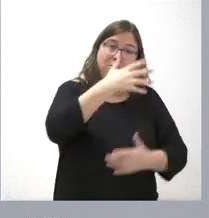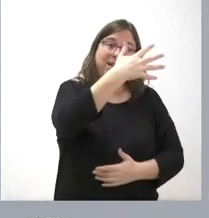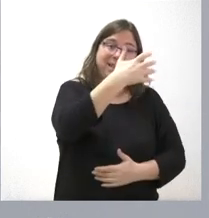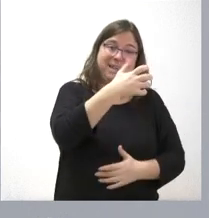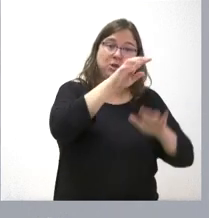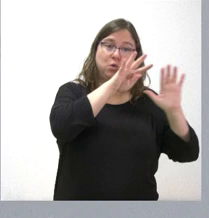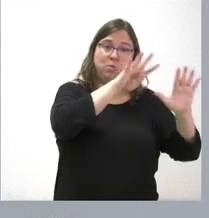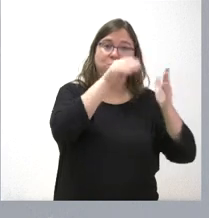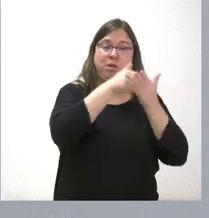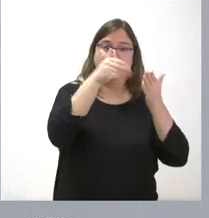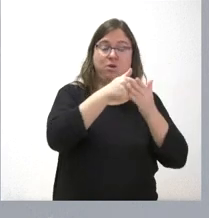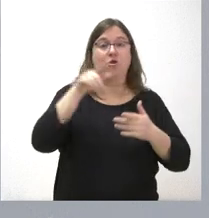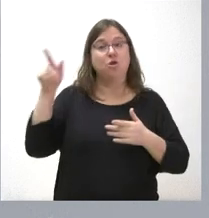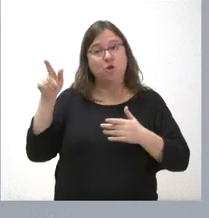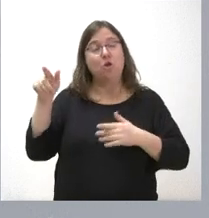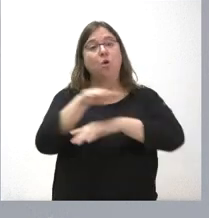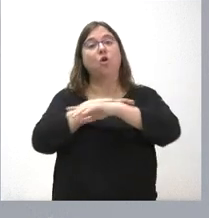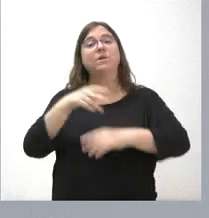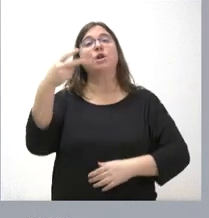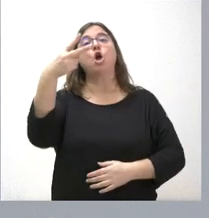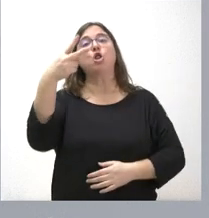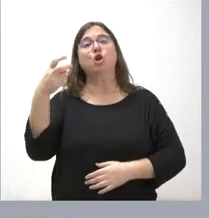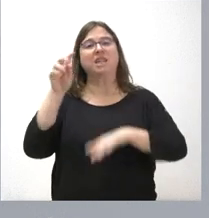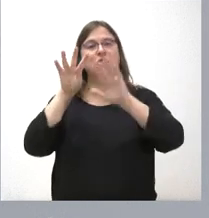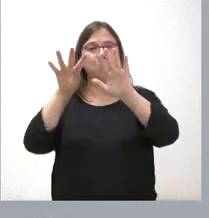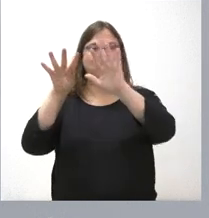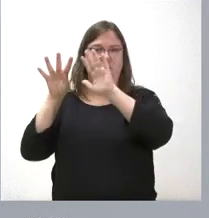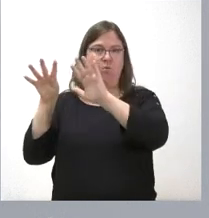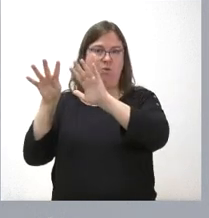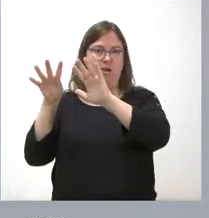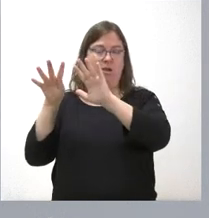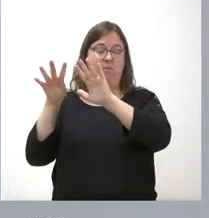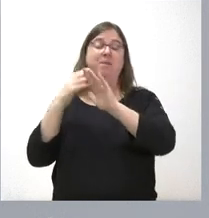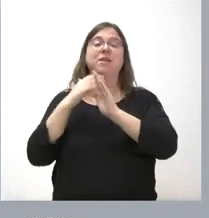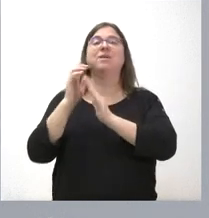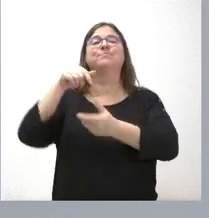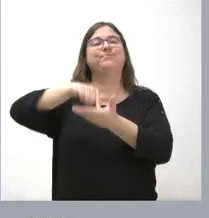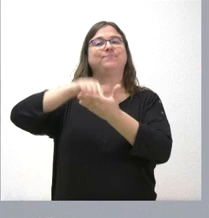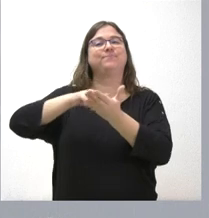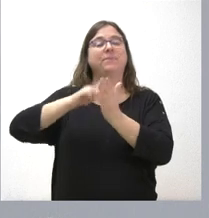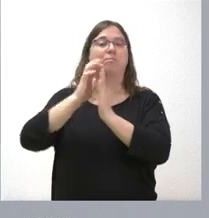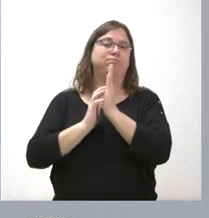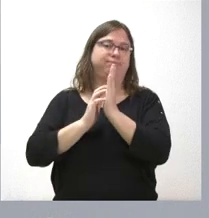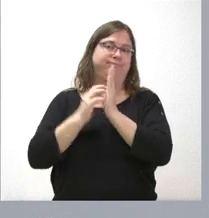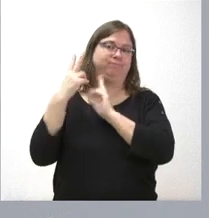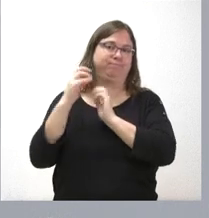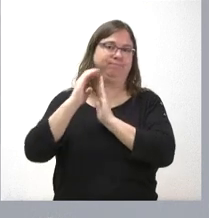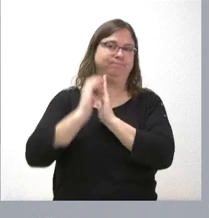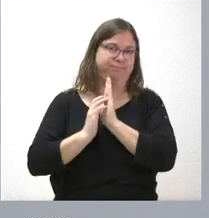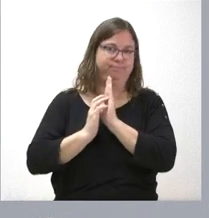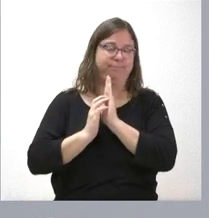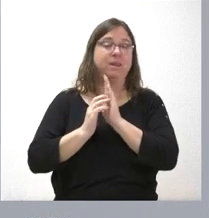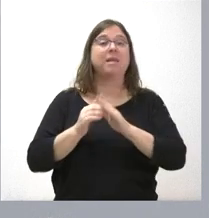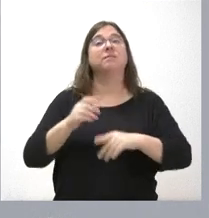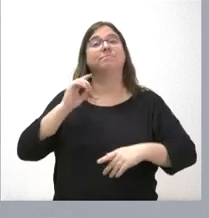millones y el Gobierno 299 millones a través de esta reducción de la recaudación, que, como les digo, en lo que tiene que ver con el Gobierno